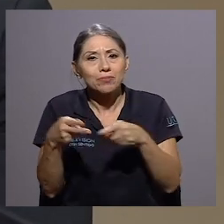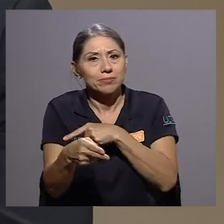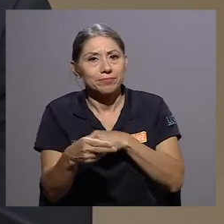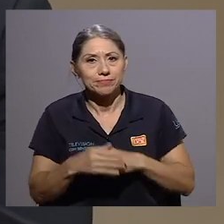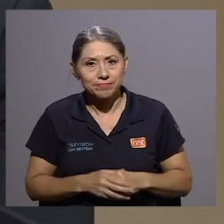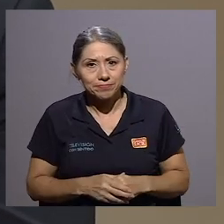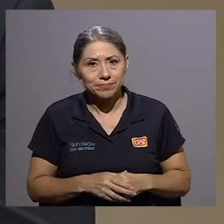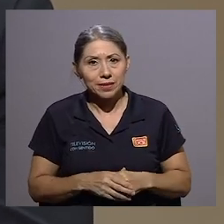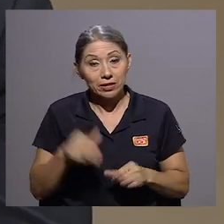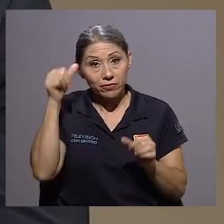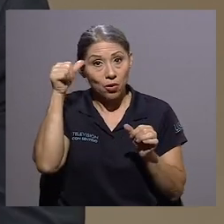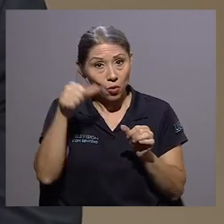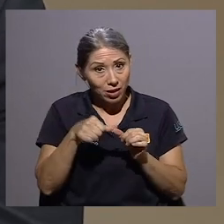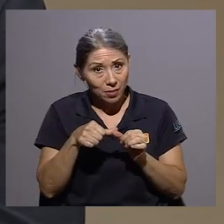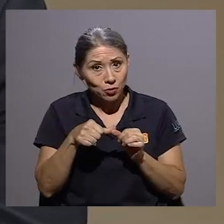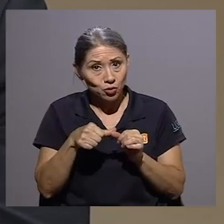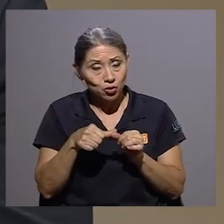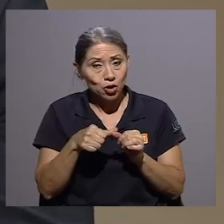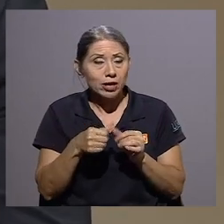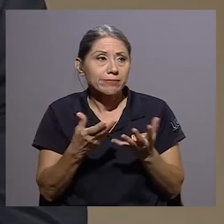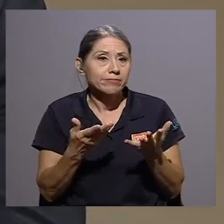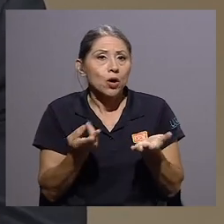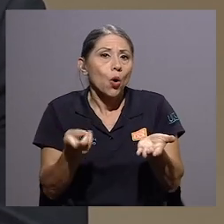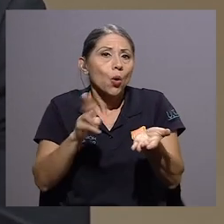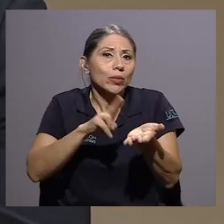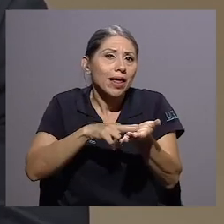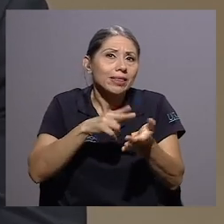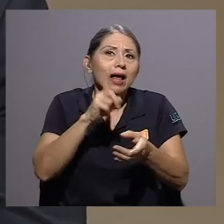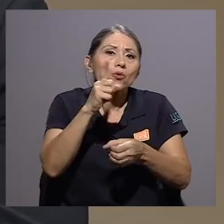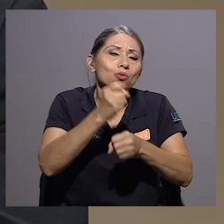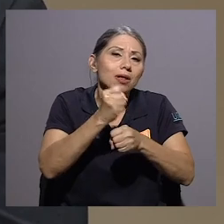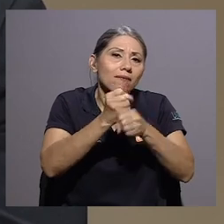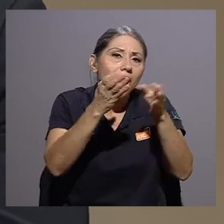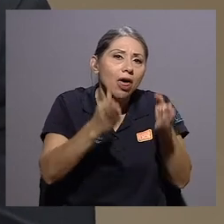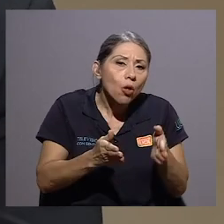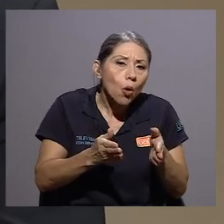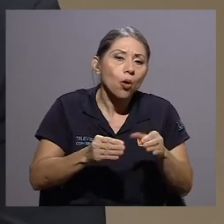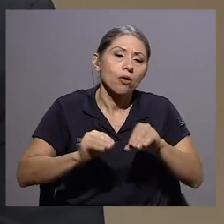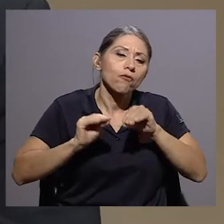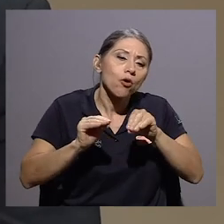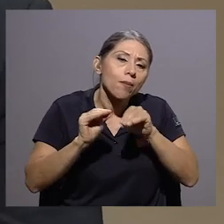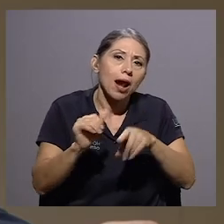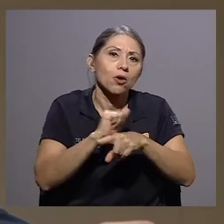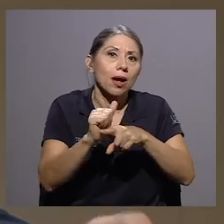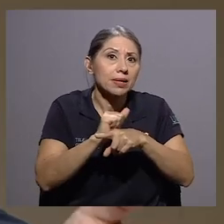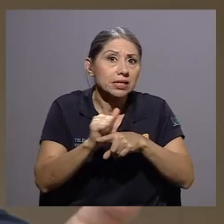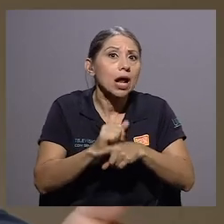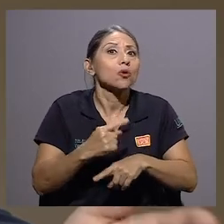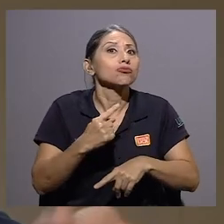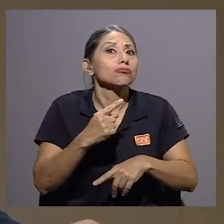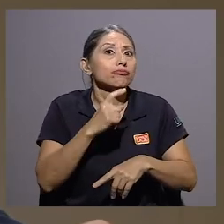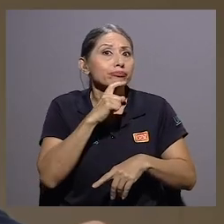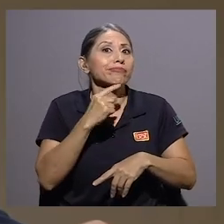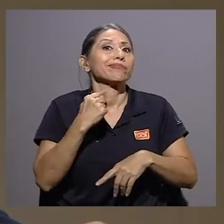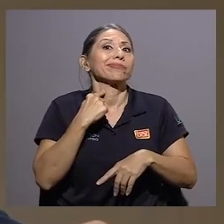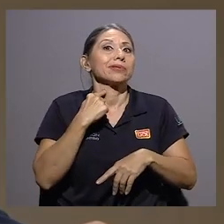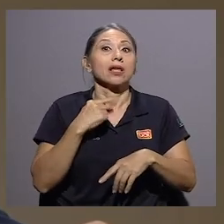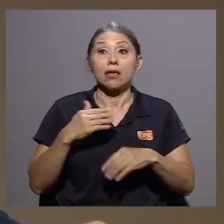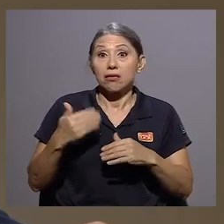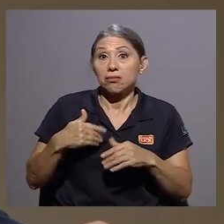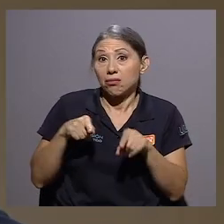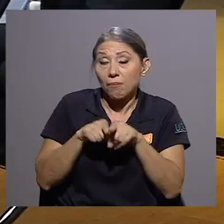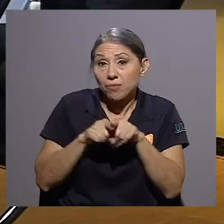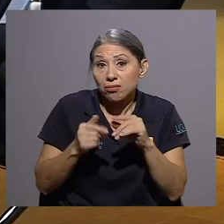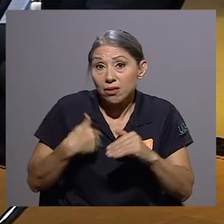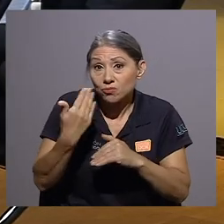Recordemos que contratar a un trabajador, formarlo, capacitarlo, tiene un costo. Y luego despedirlo también significa pagar toda la indemnización.